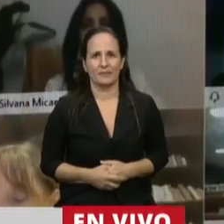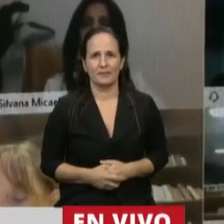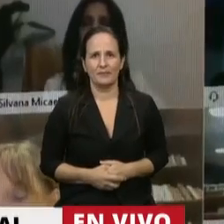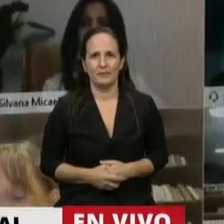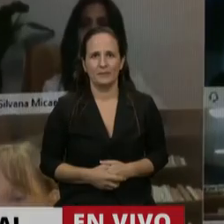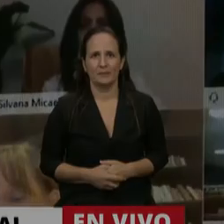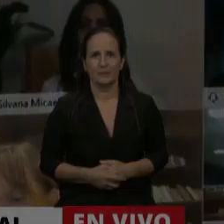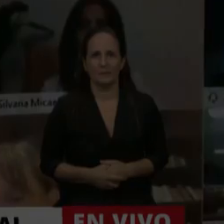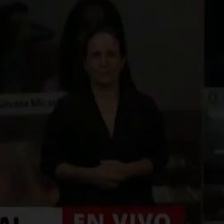Gracias, Carmen.